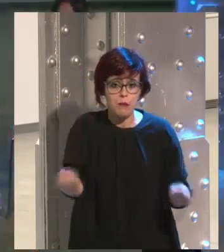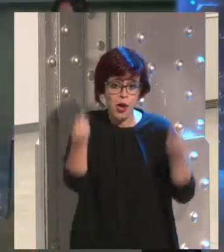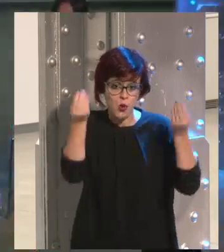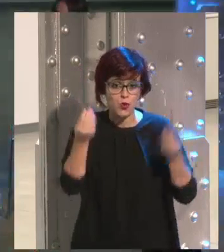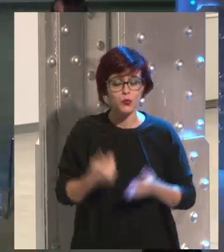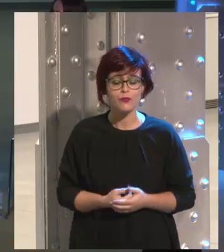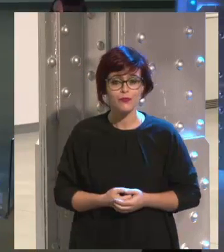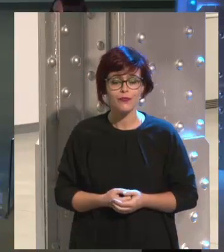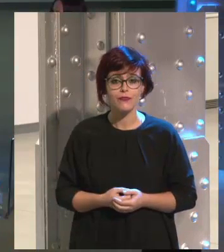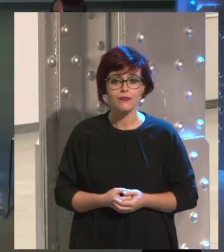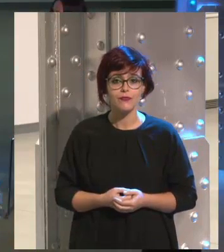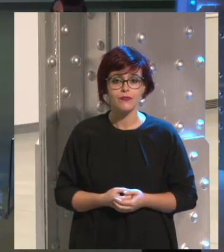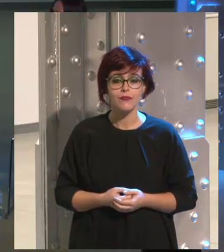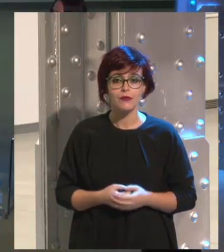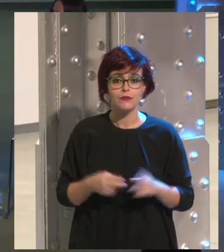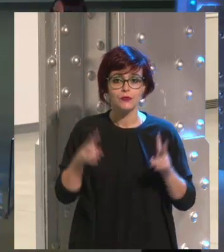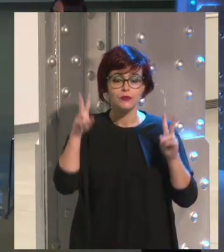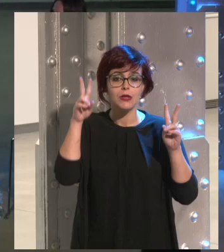Vale, entonces, lo de la policía del móvil no sirve.